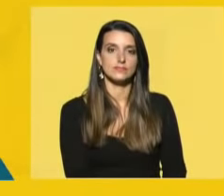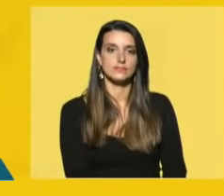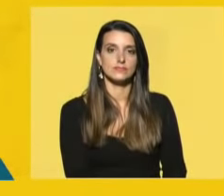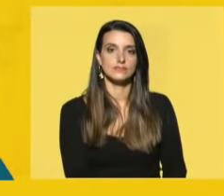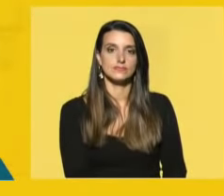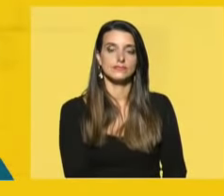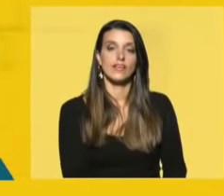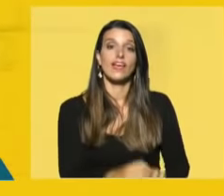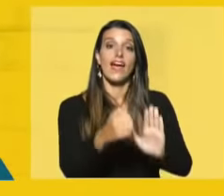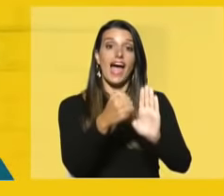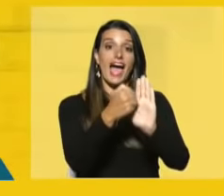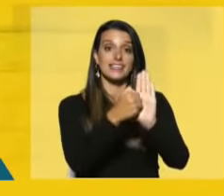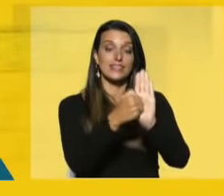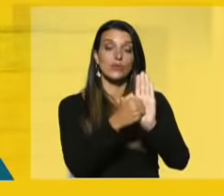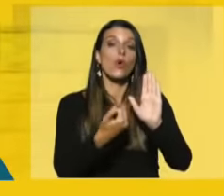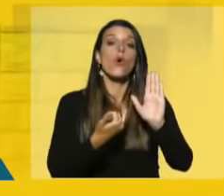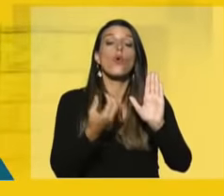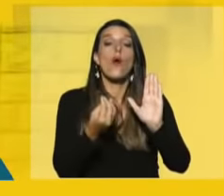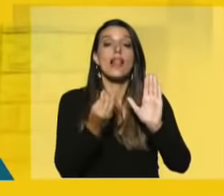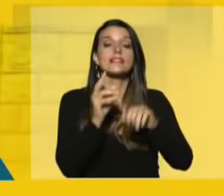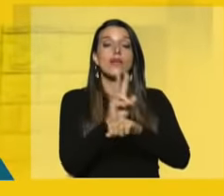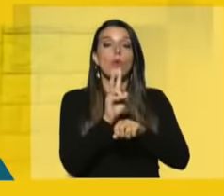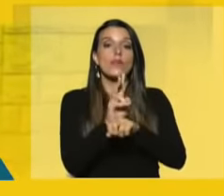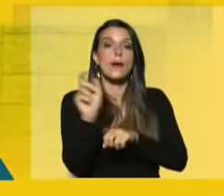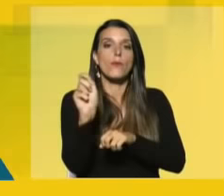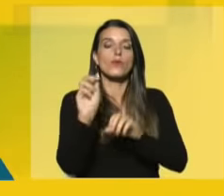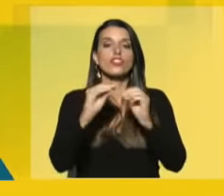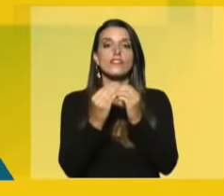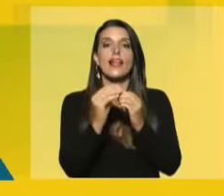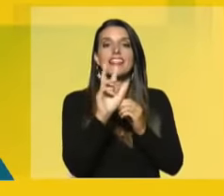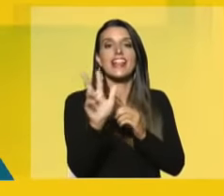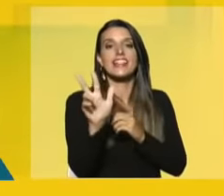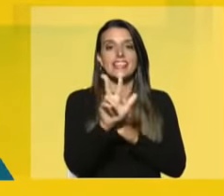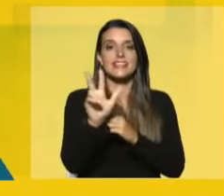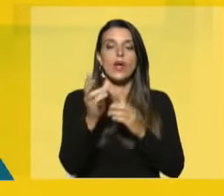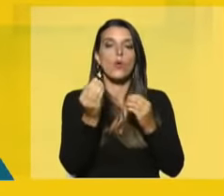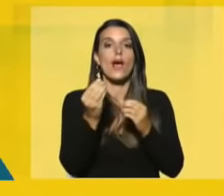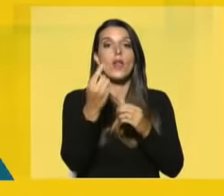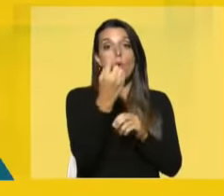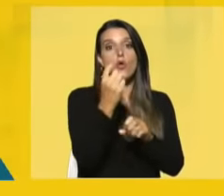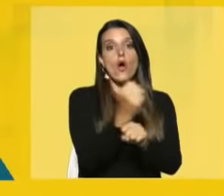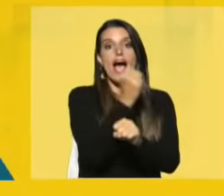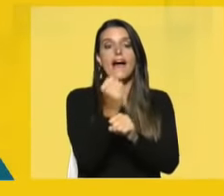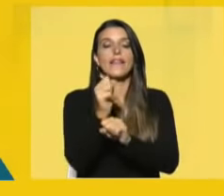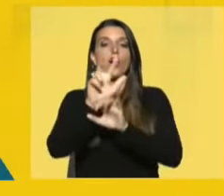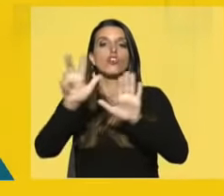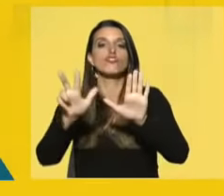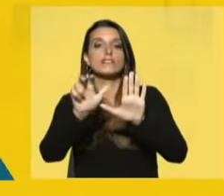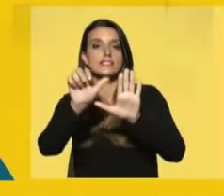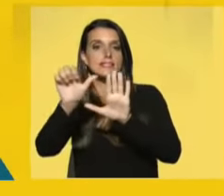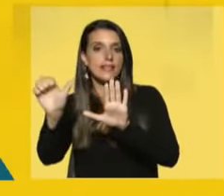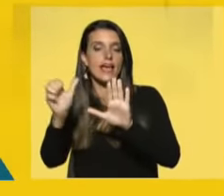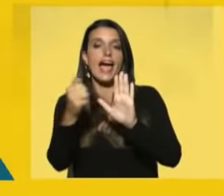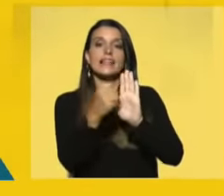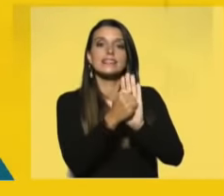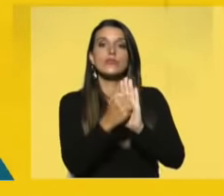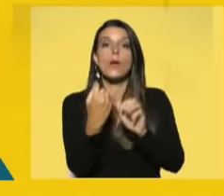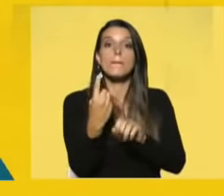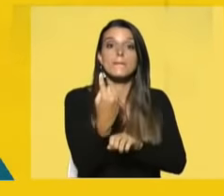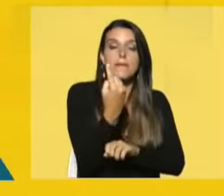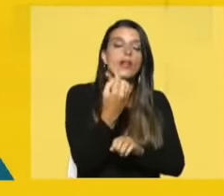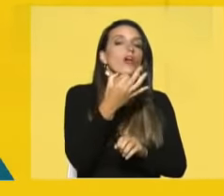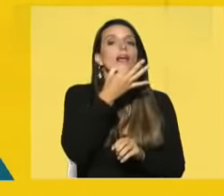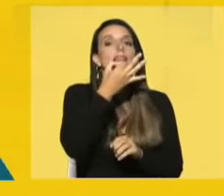Los artículos en debate sobre seguridad pública son 33. Van desde el 1 hasta el 86. El artículo primero